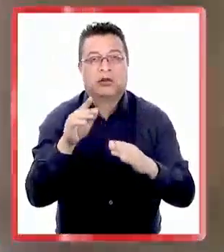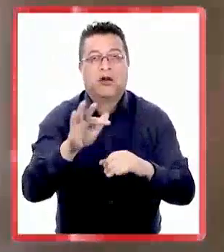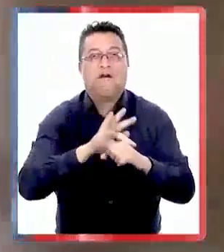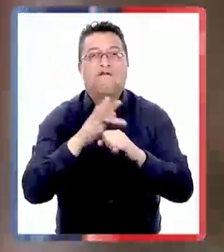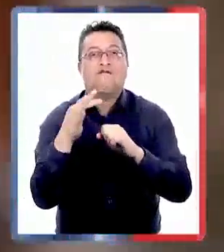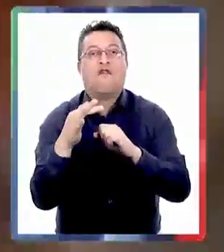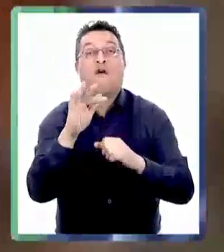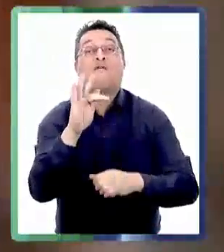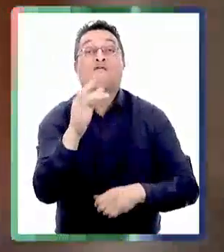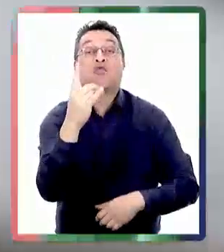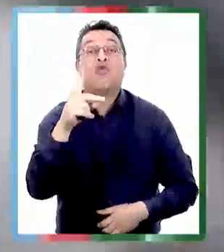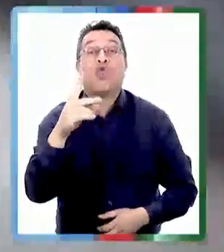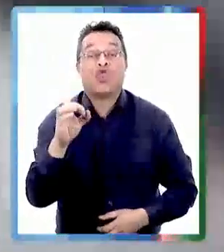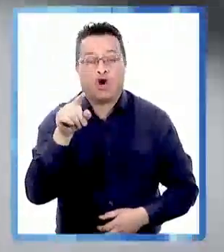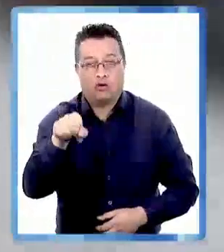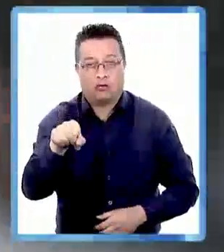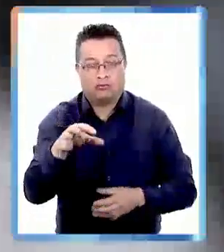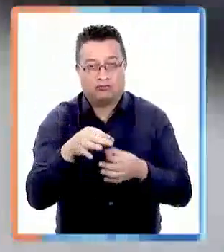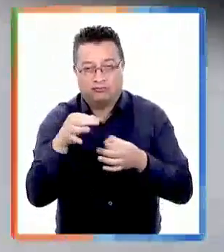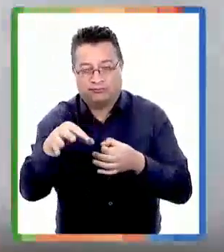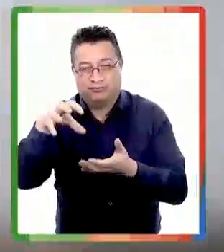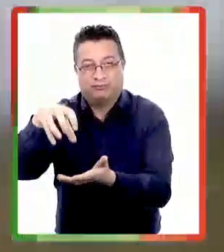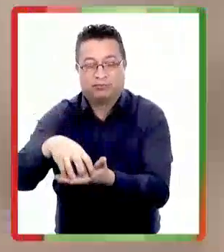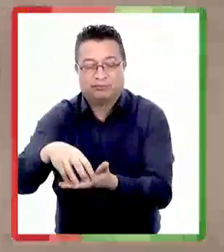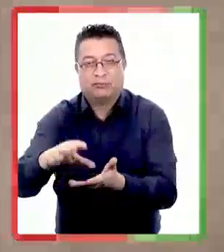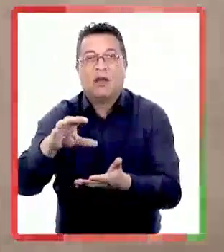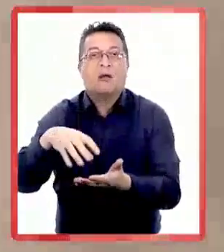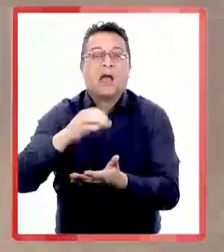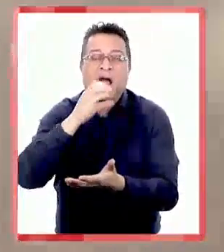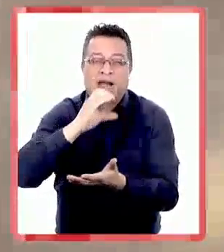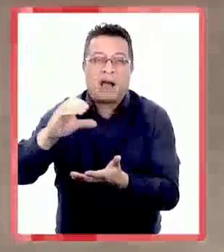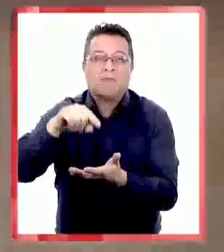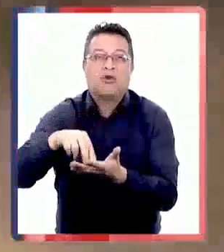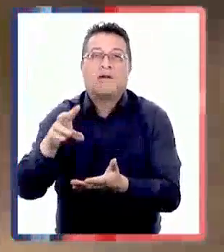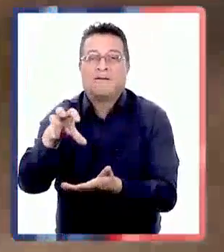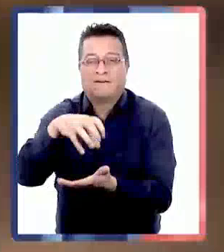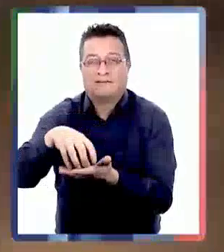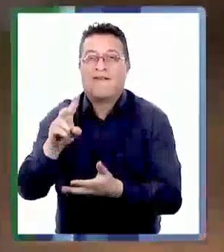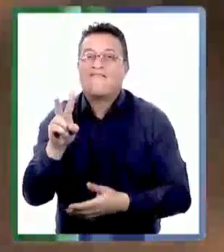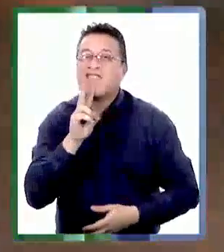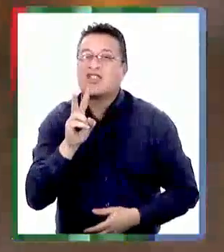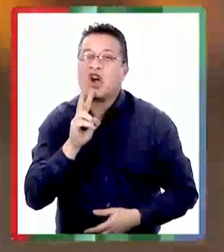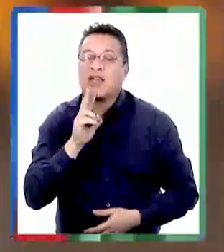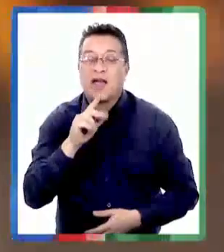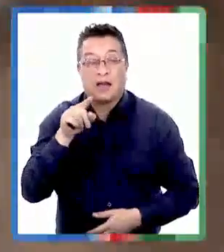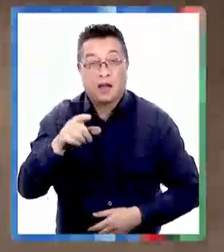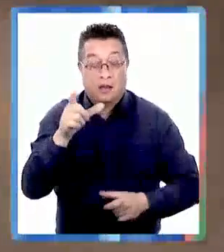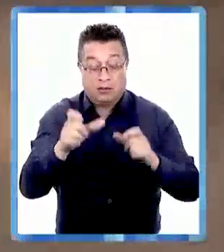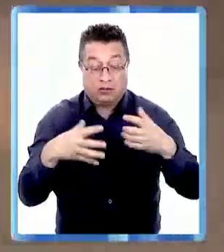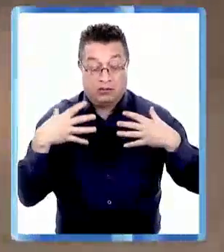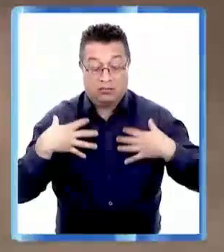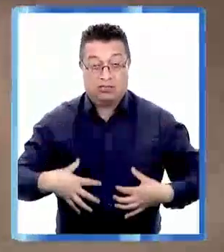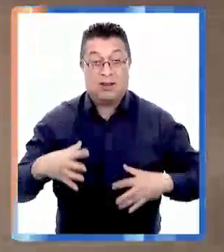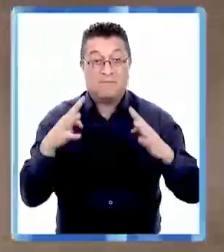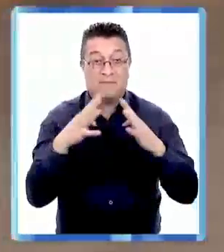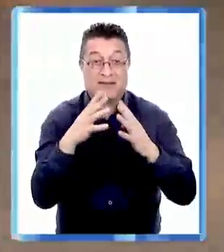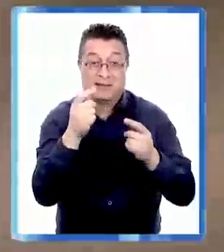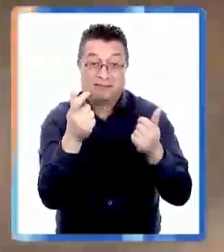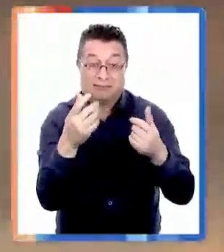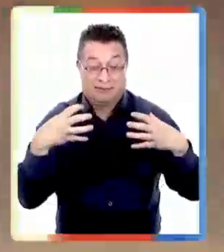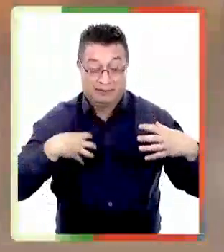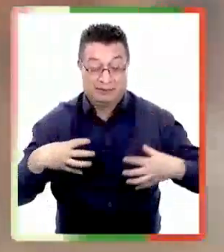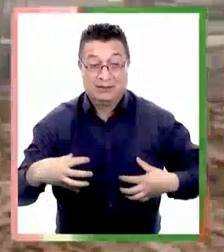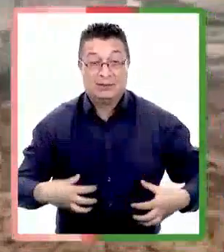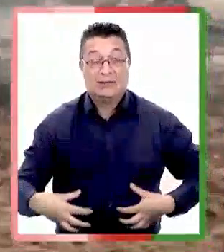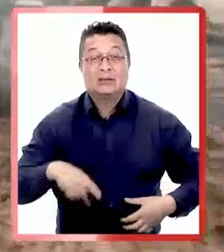violentamente en el fondo La Huacha en la localidad de Inspector Fernández zona rural de la comuna de Victoria los atacantes que vestían ropa de